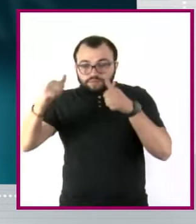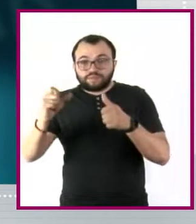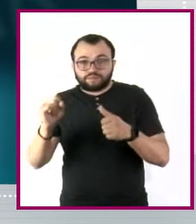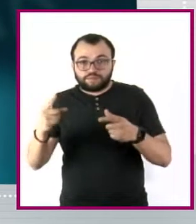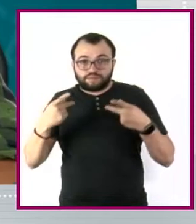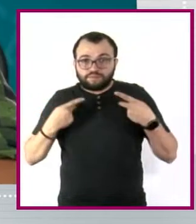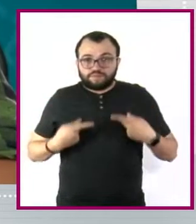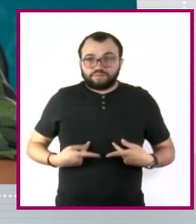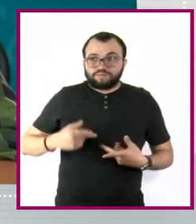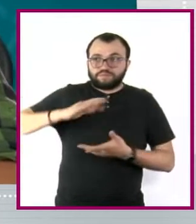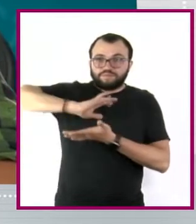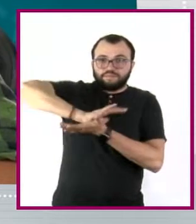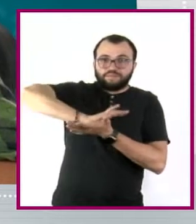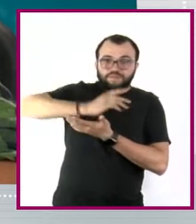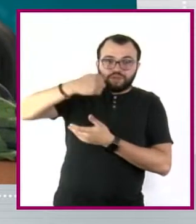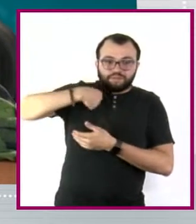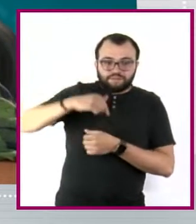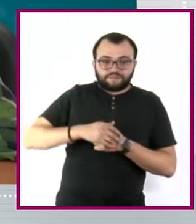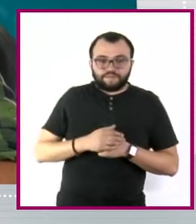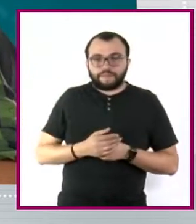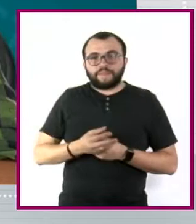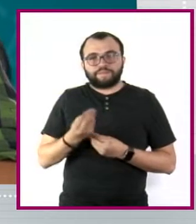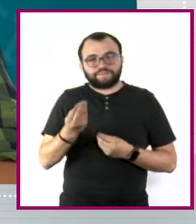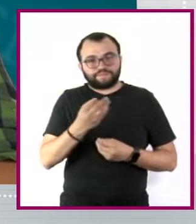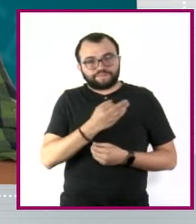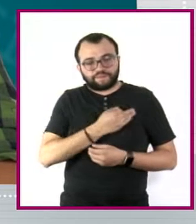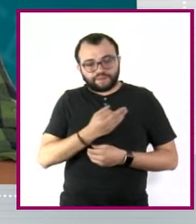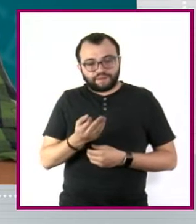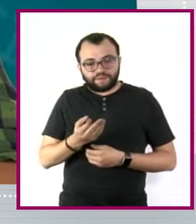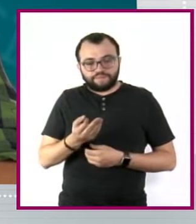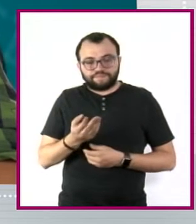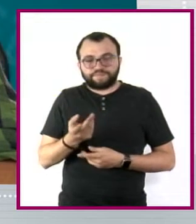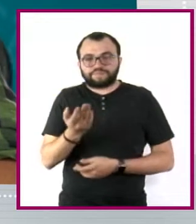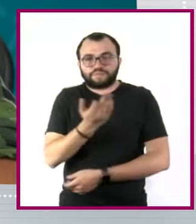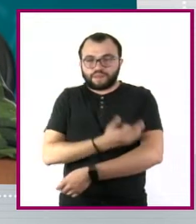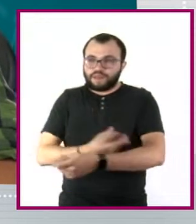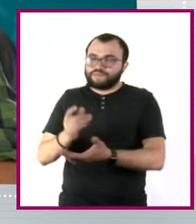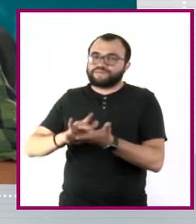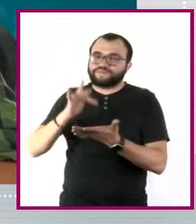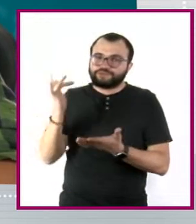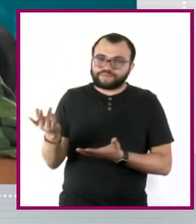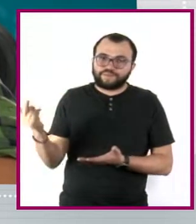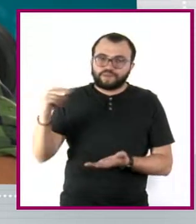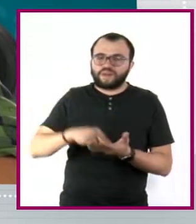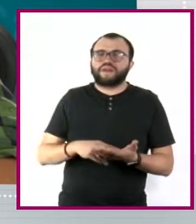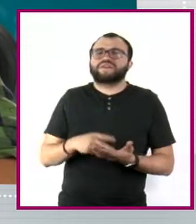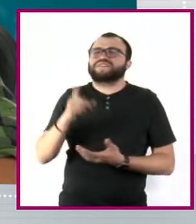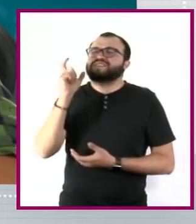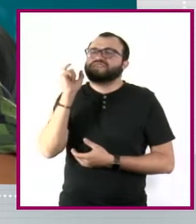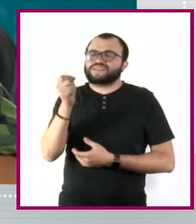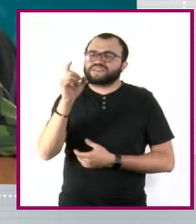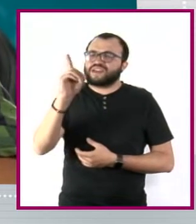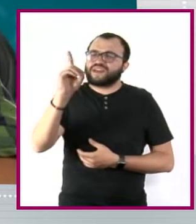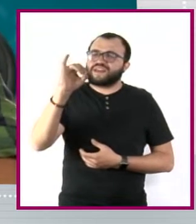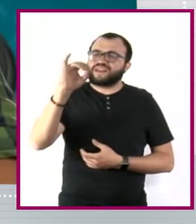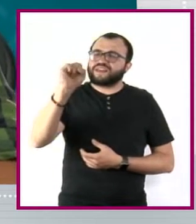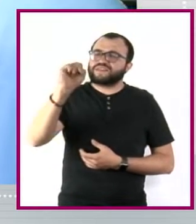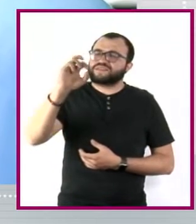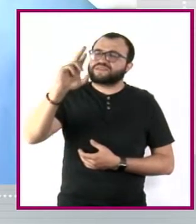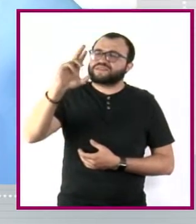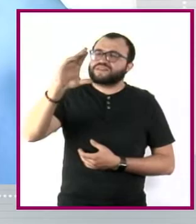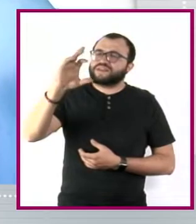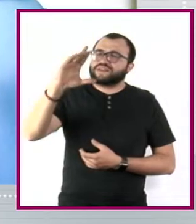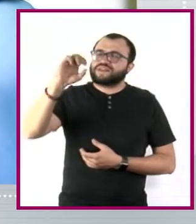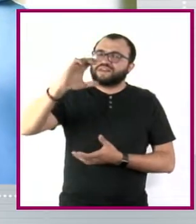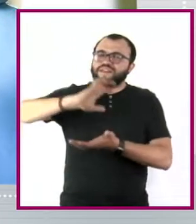personas discriminadas. Eva, muy buenas tardes, gracias por estar con nosotros. Primero que nada, ¿qué es la discriminación interseccional?